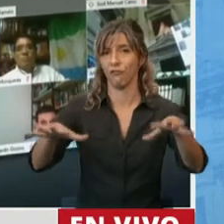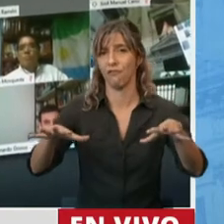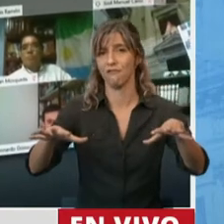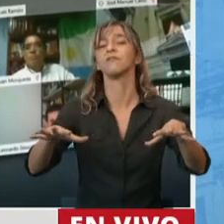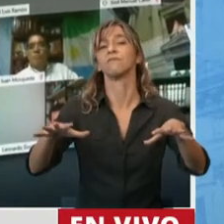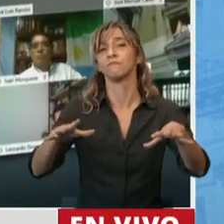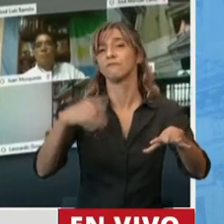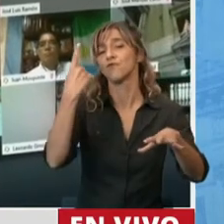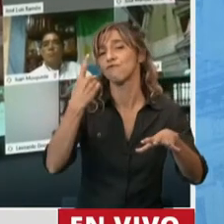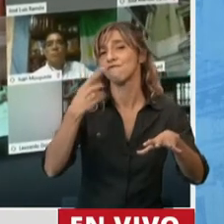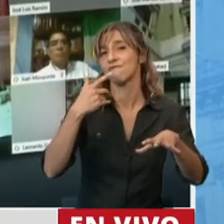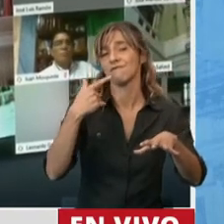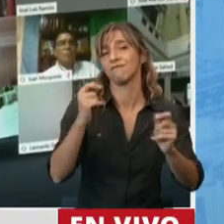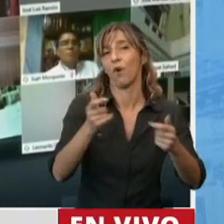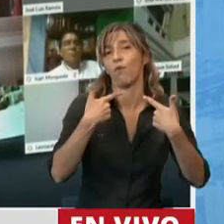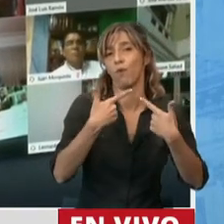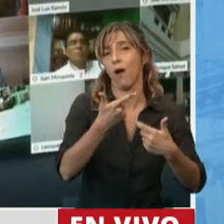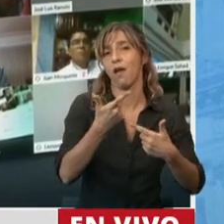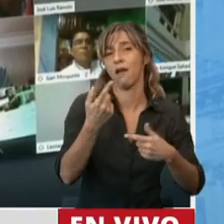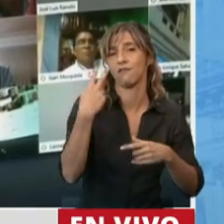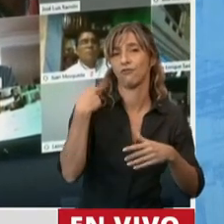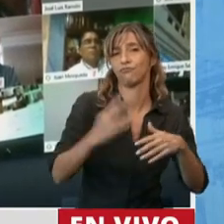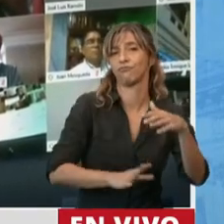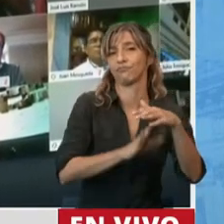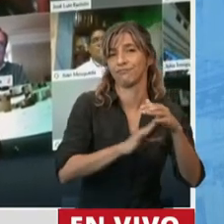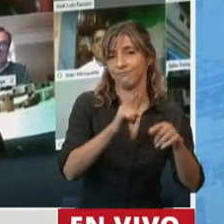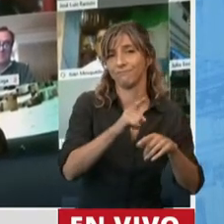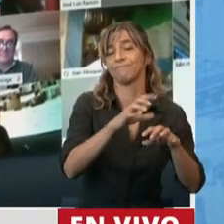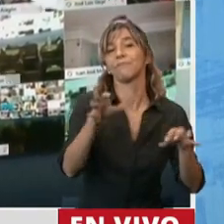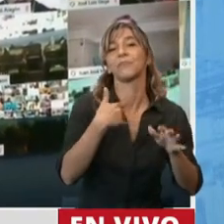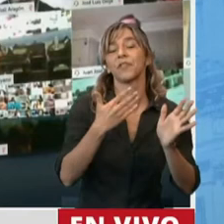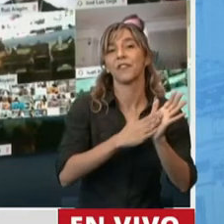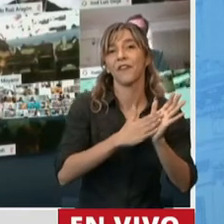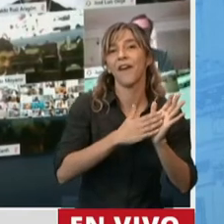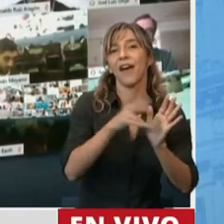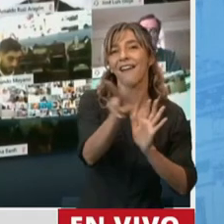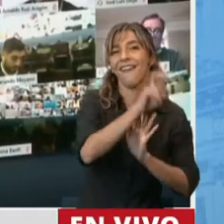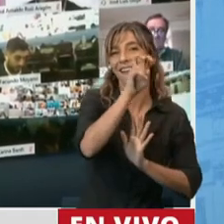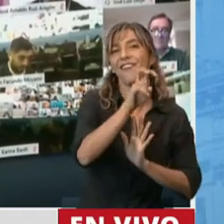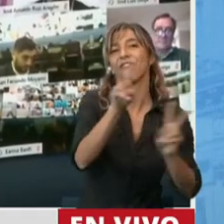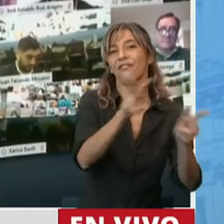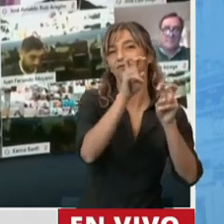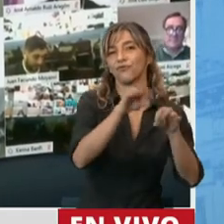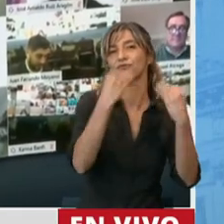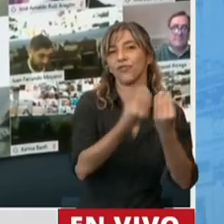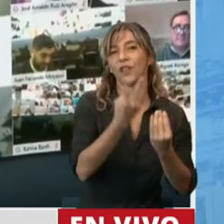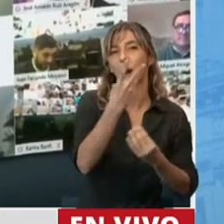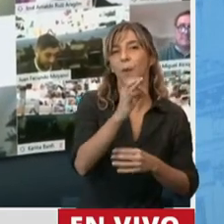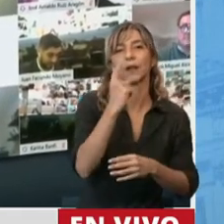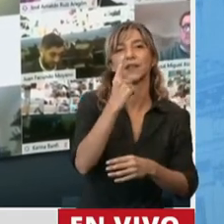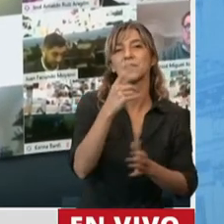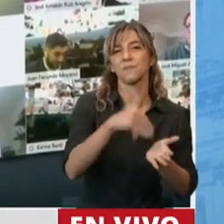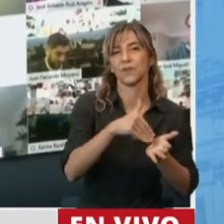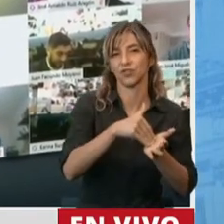y los gerentes de aquellas empresas que facturan por encima de los 20.000 millones de pesos. Un sector de la sociedad muy